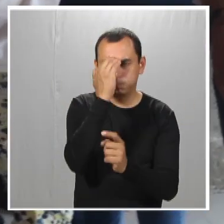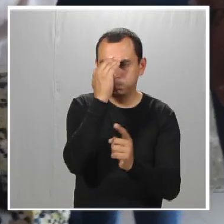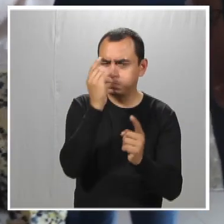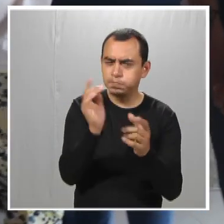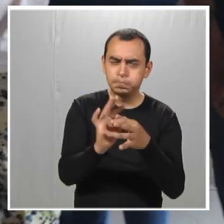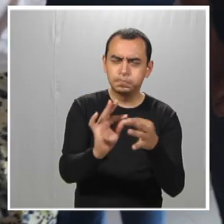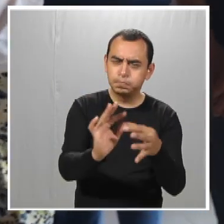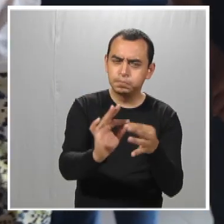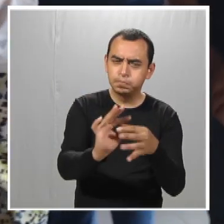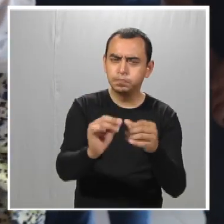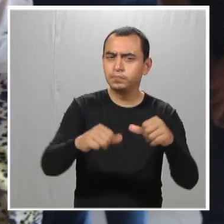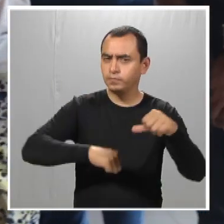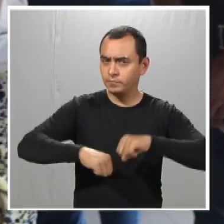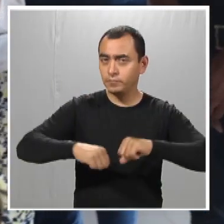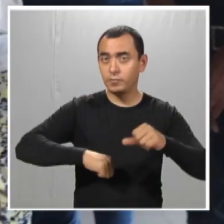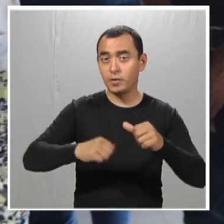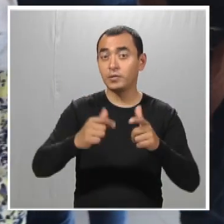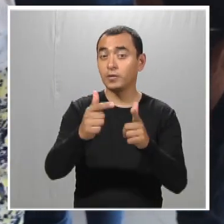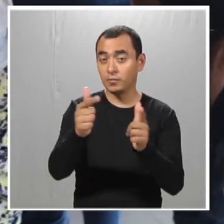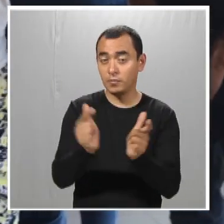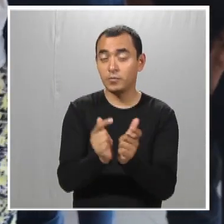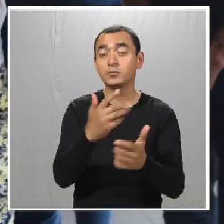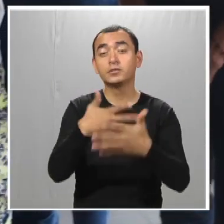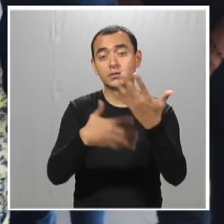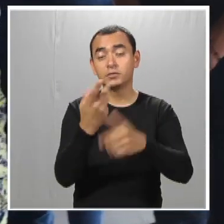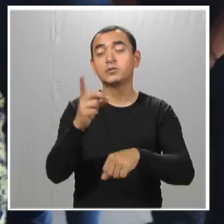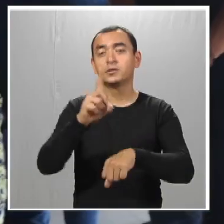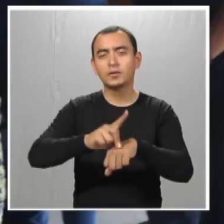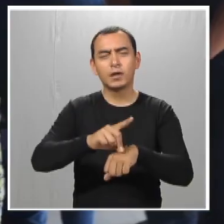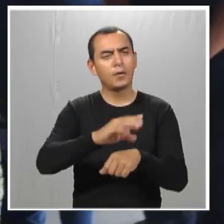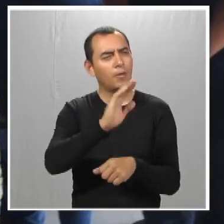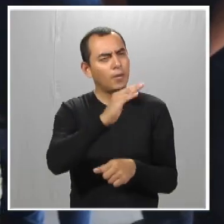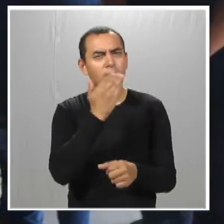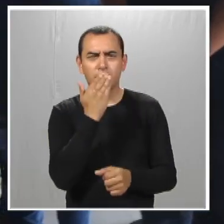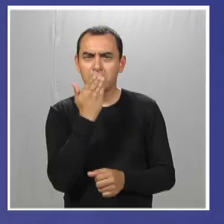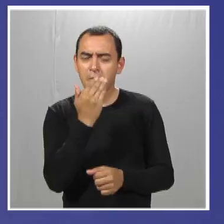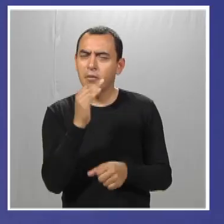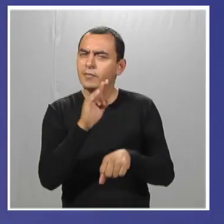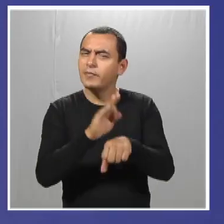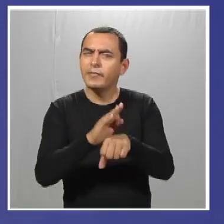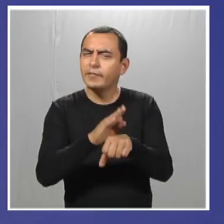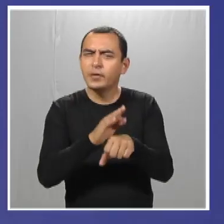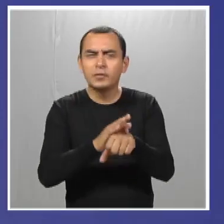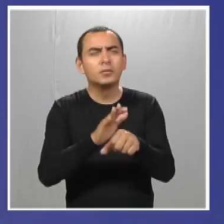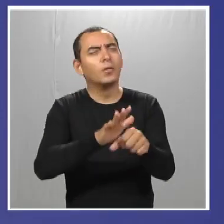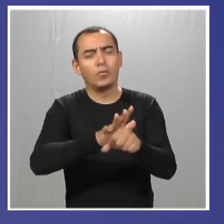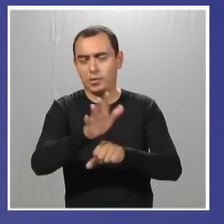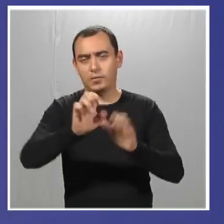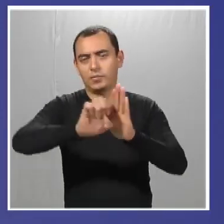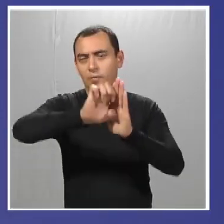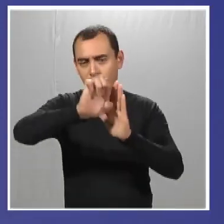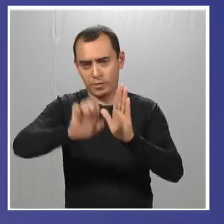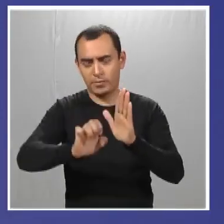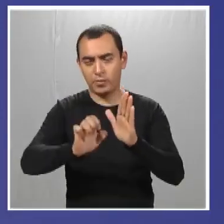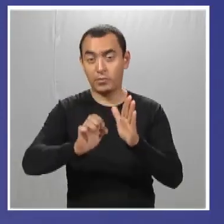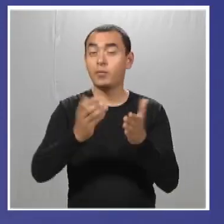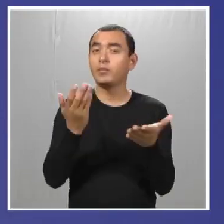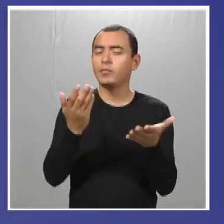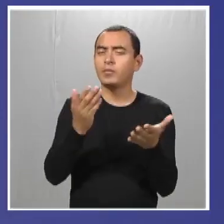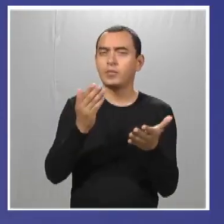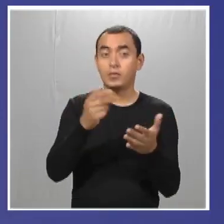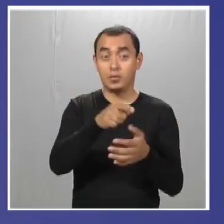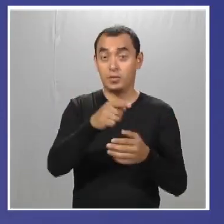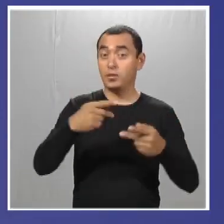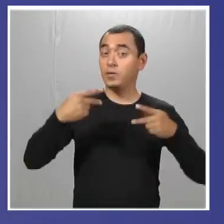grupales que las tenemos por lo menos cada 15 días. Oye, ¿qué beneficios hay, por ejemplo, de un lado y del otro? ¿Qué beneficios